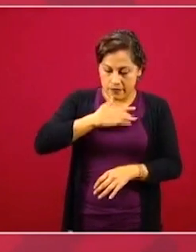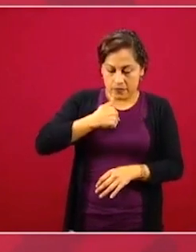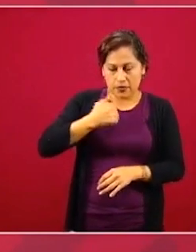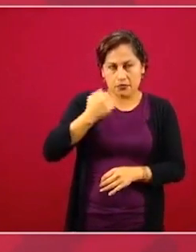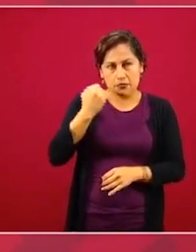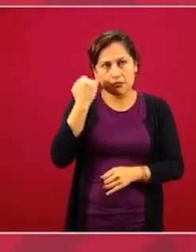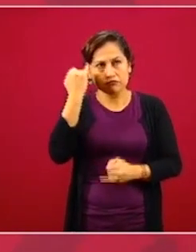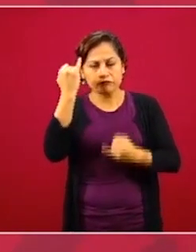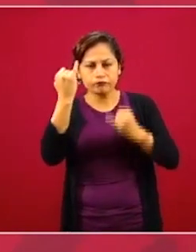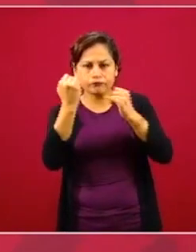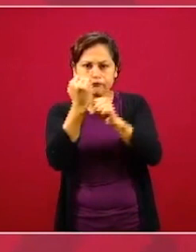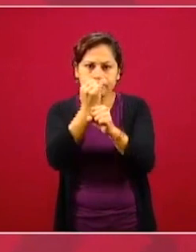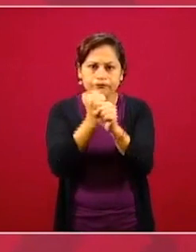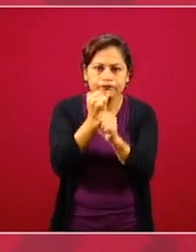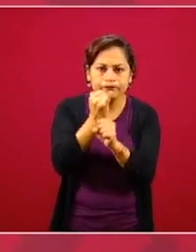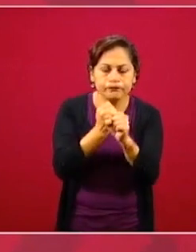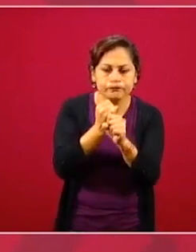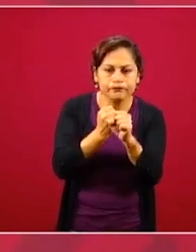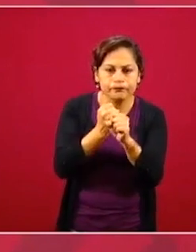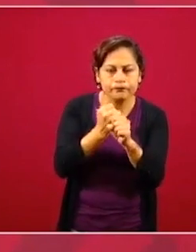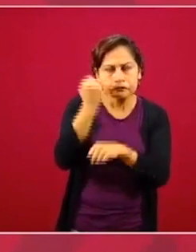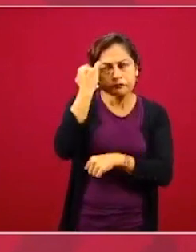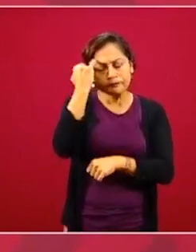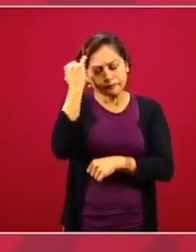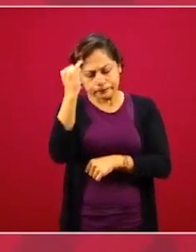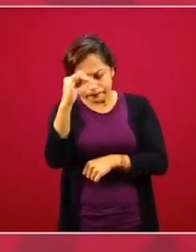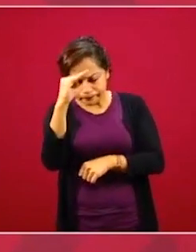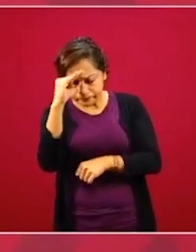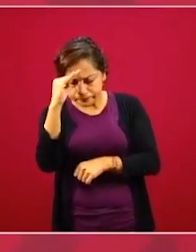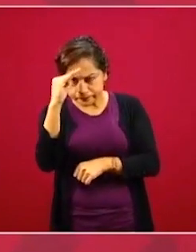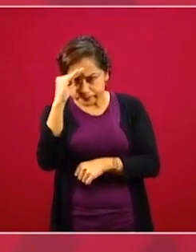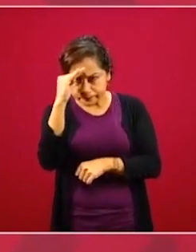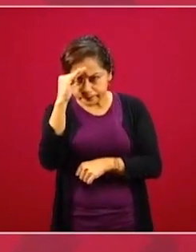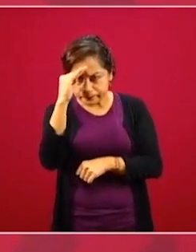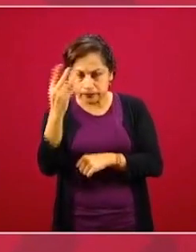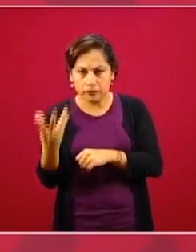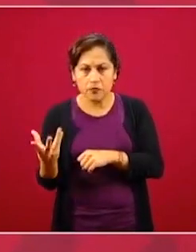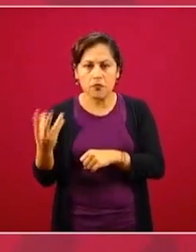en este nuevo paradigma, la felicidad